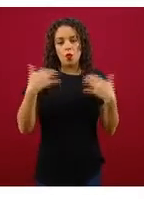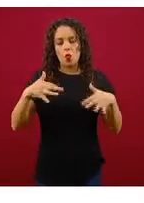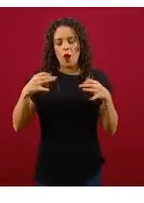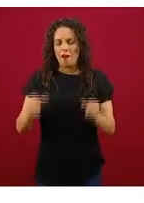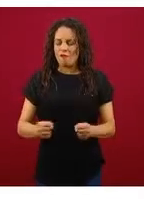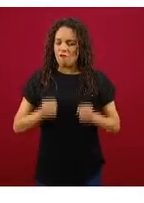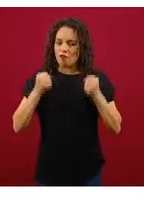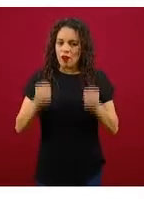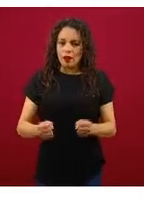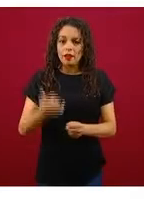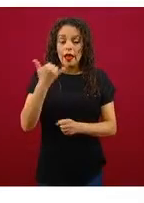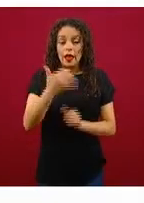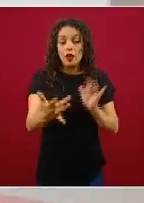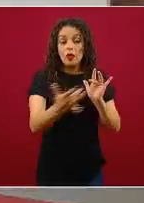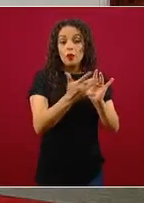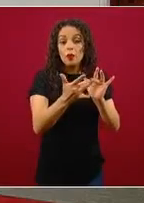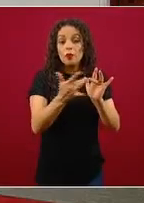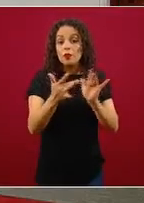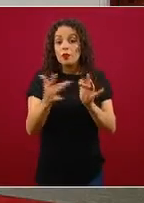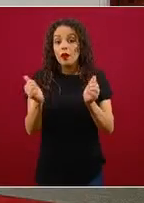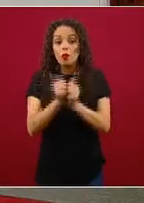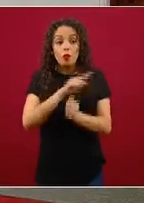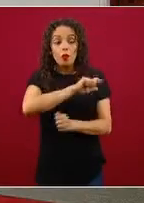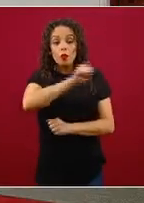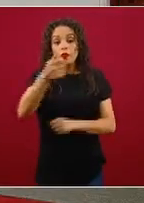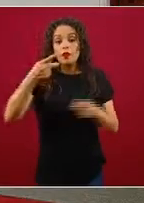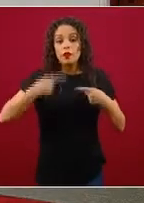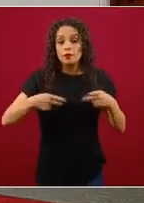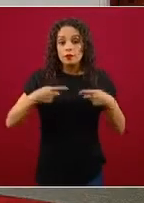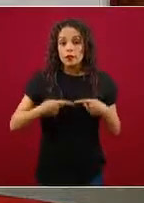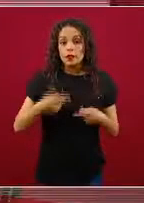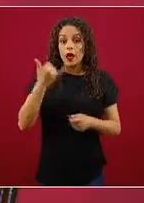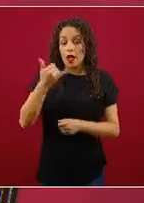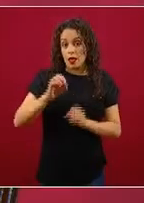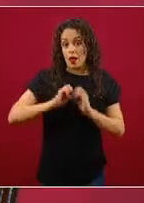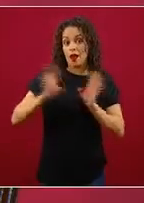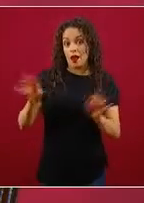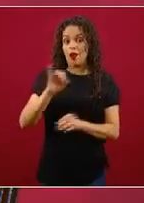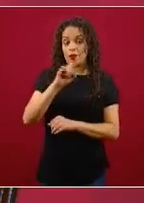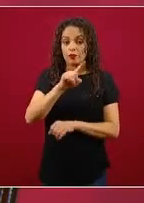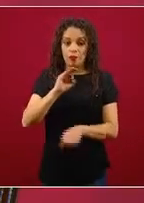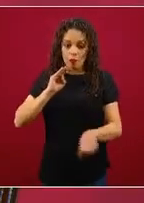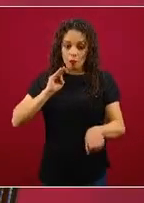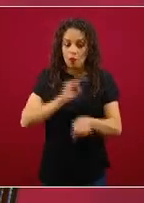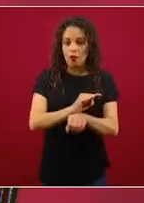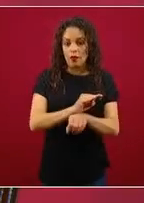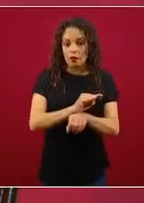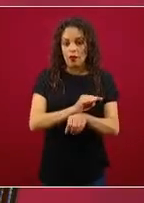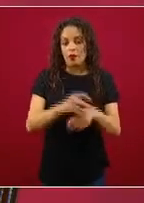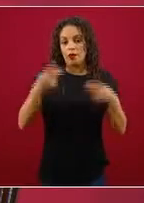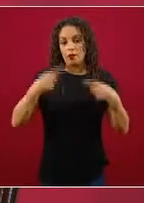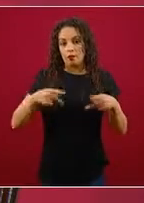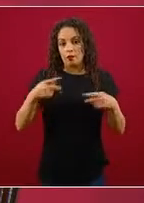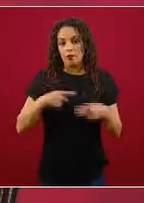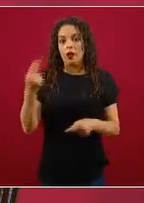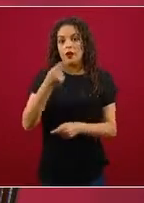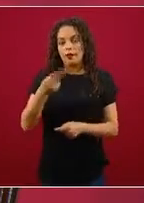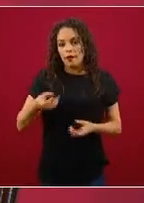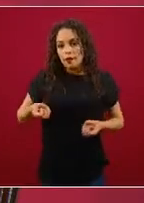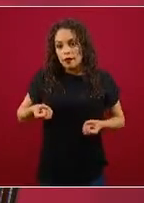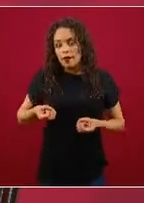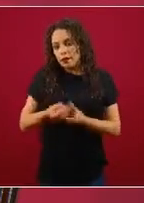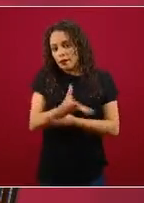casos y de los contactos. Por supuesto, proteger a las personas que tienen que estar fuera de casa, realizar actividades